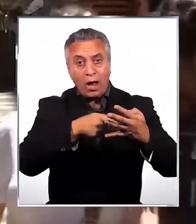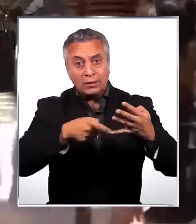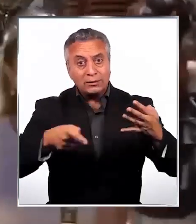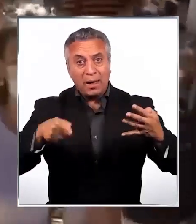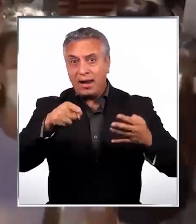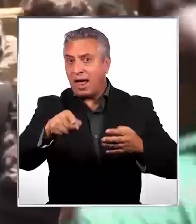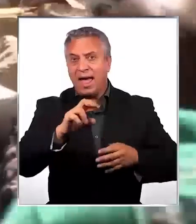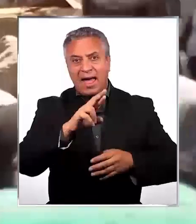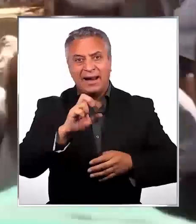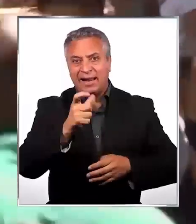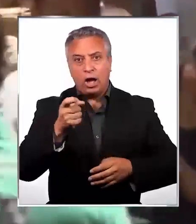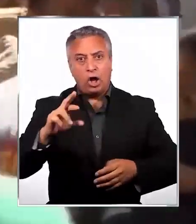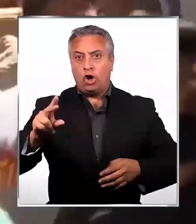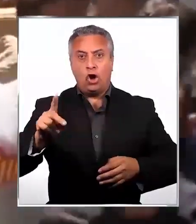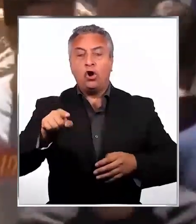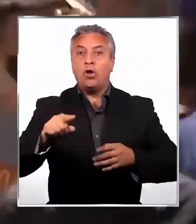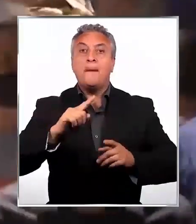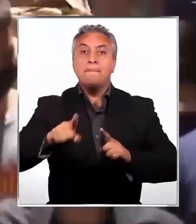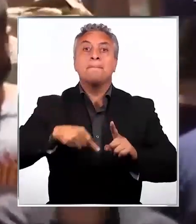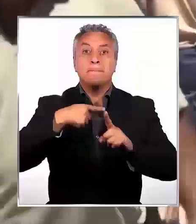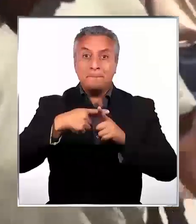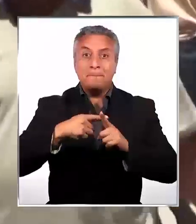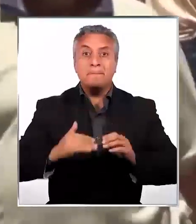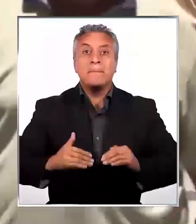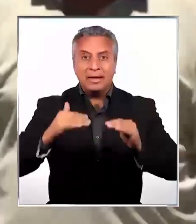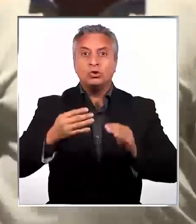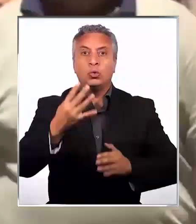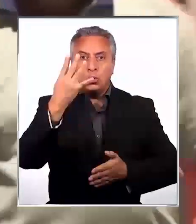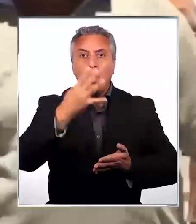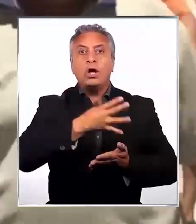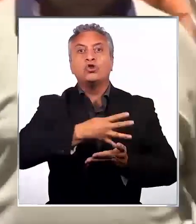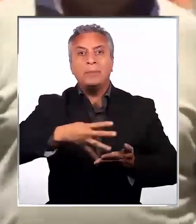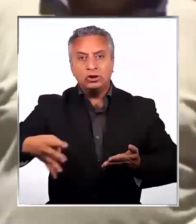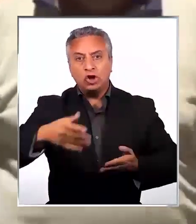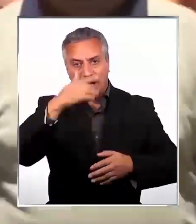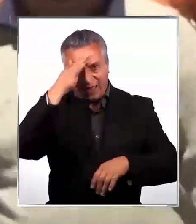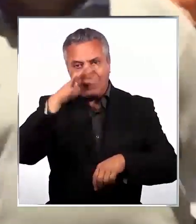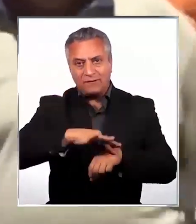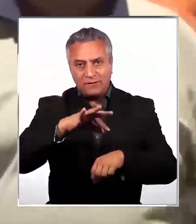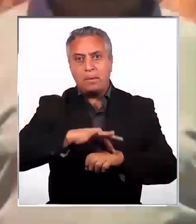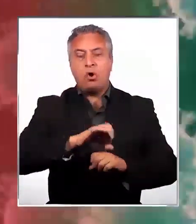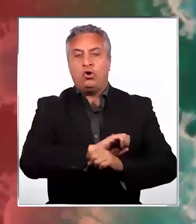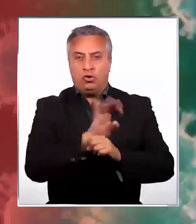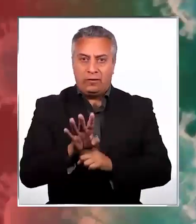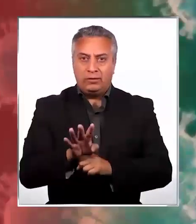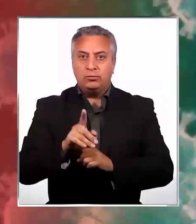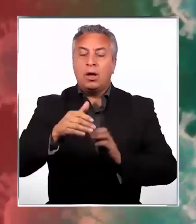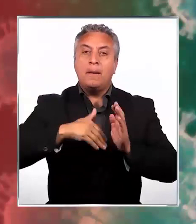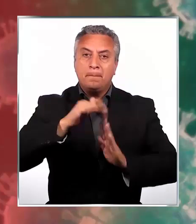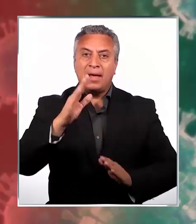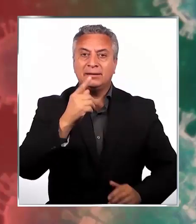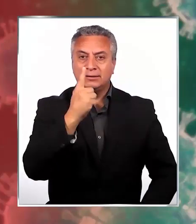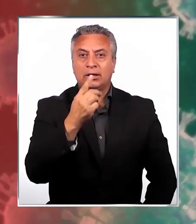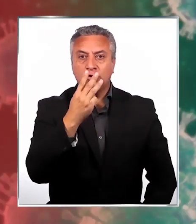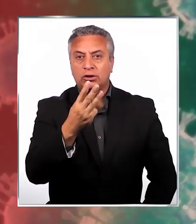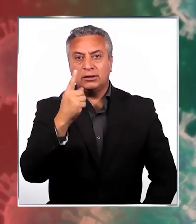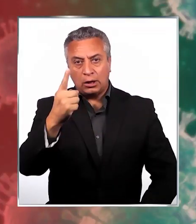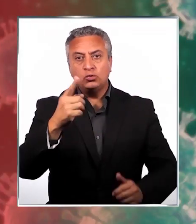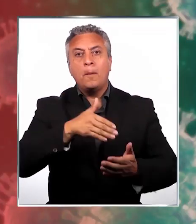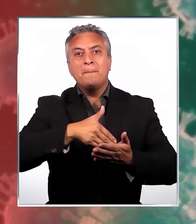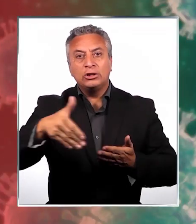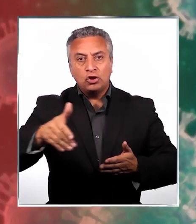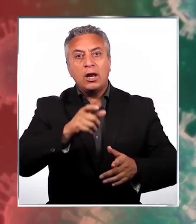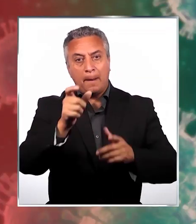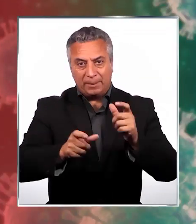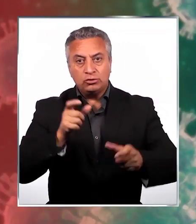marcó un récord de contagios. Se sumaron 4 millones de enfermos de coronavirus. Más de 131 millones de